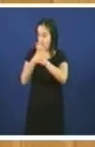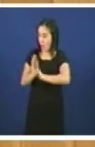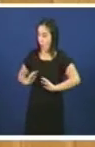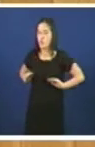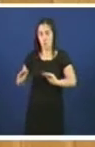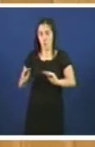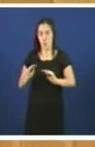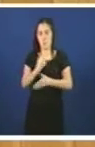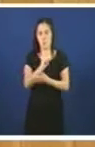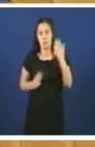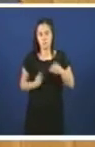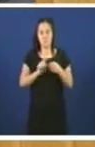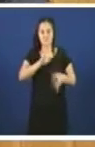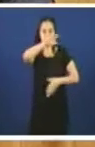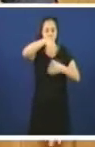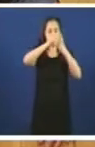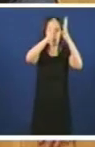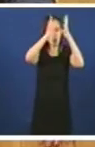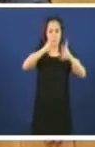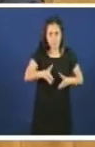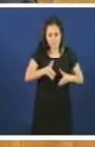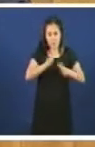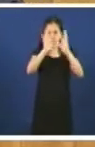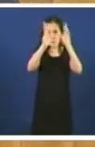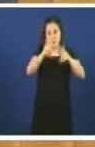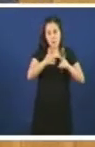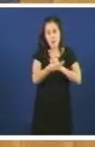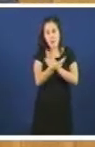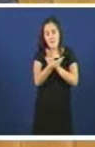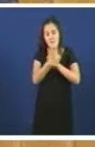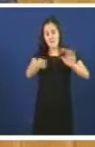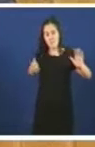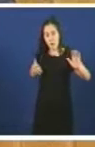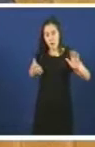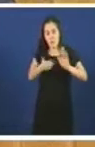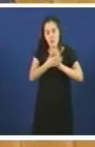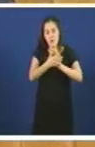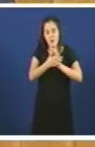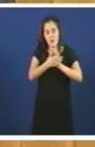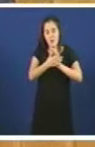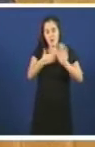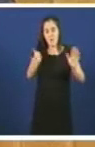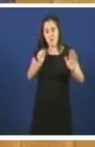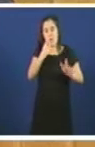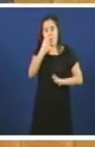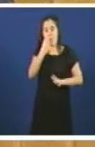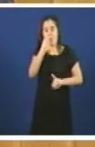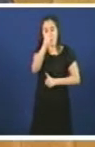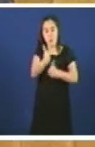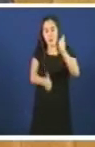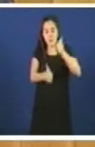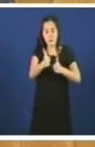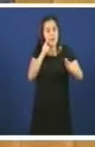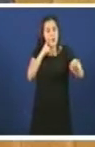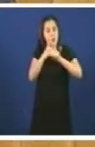Administración, eliminaron esa foia a súa primeira medida legal unha única prova para acceder ás